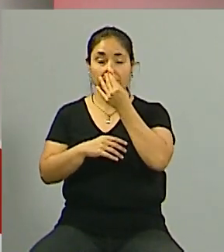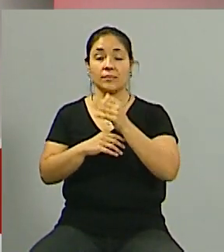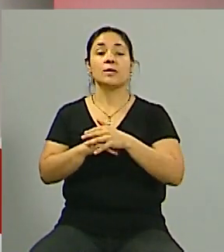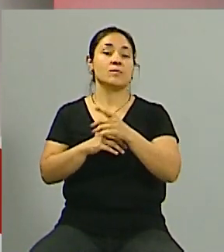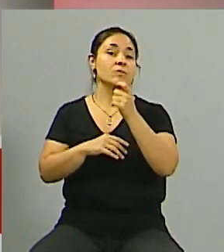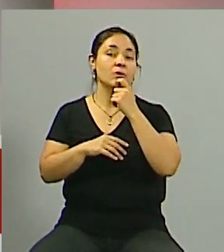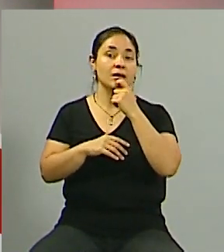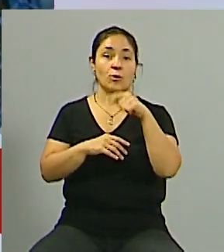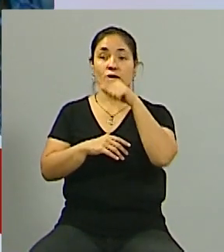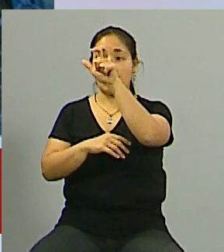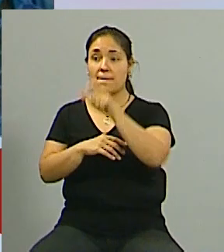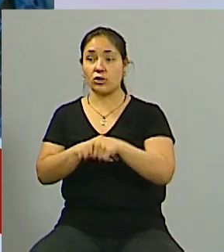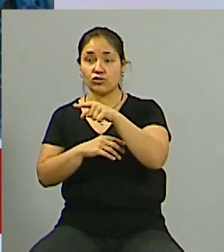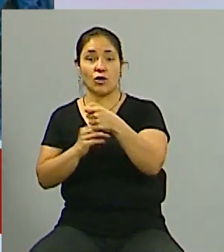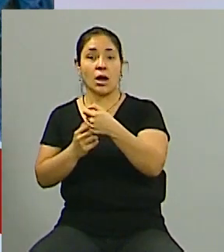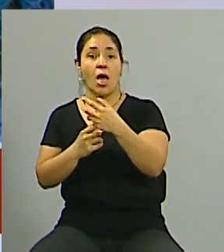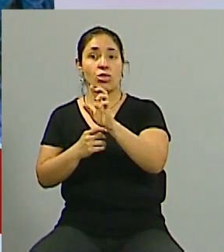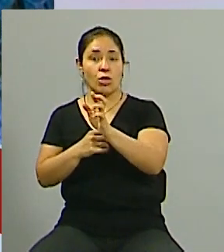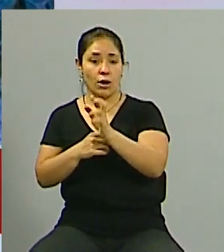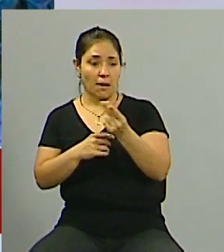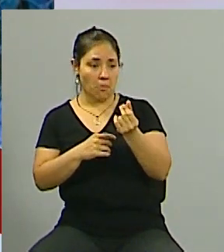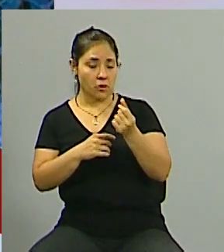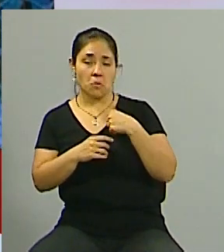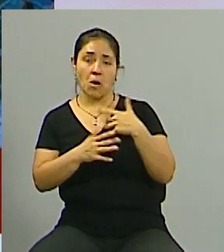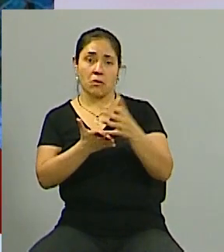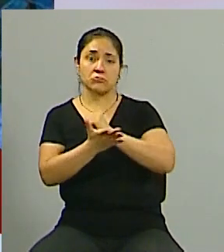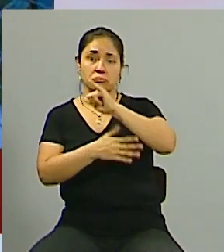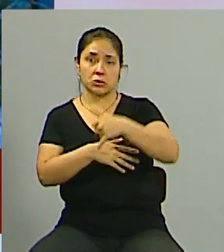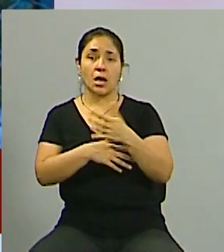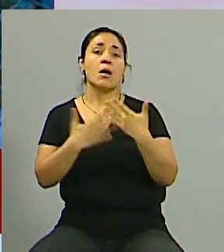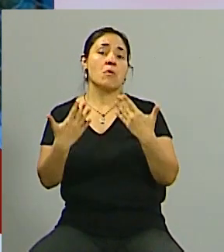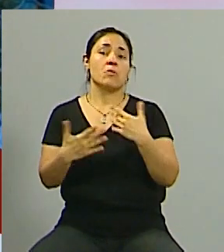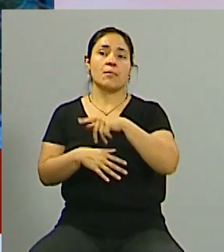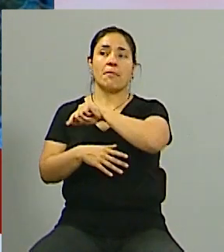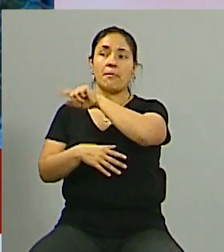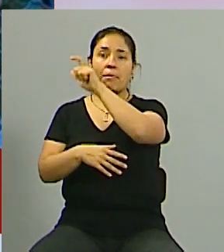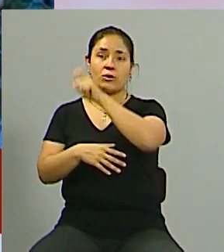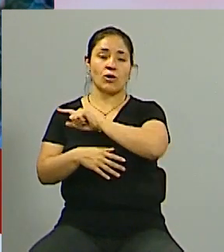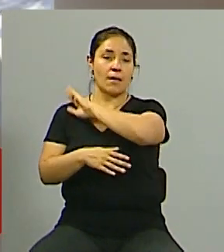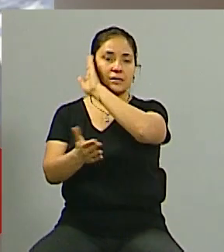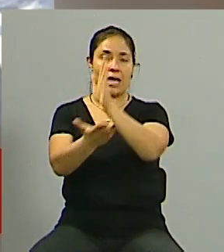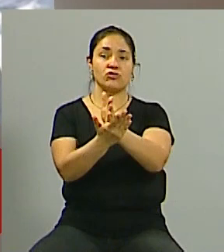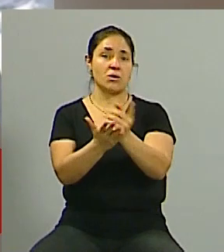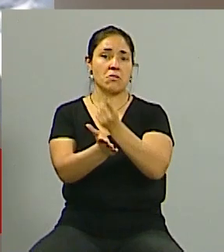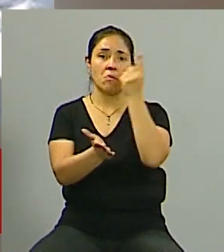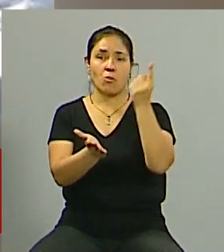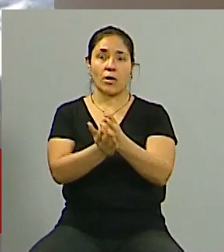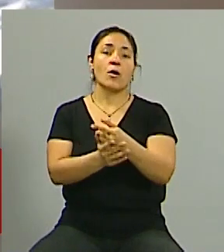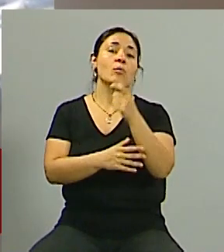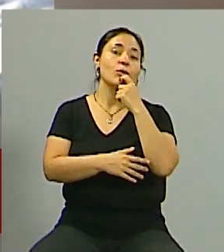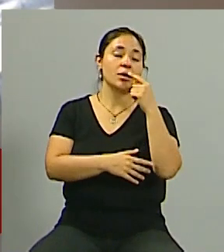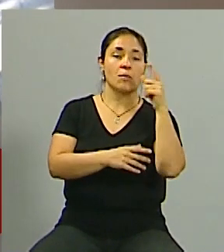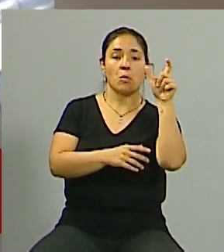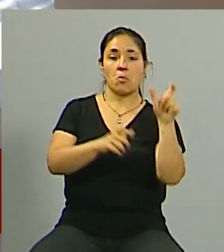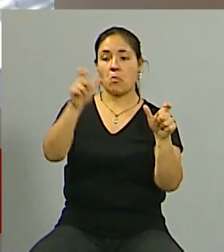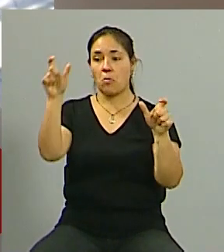acepta la otra parte hacer en dólares realmente nadie podría venir a sancionar ese contrato solo si alguna de las dos